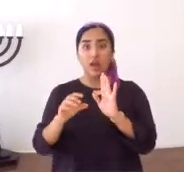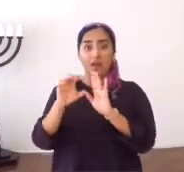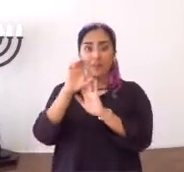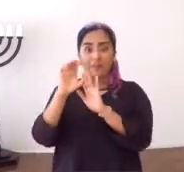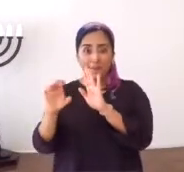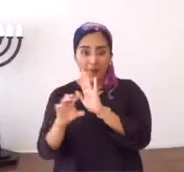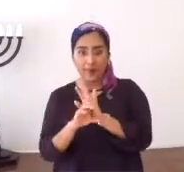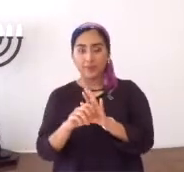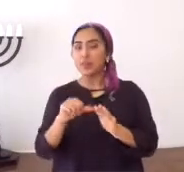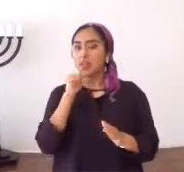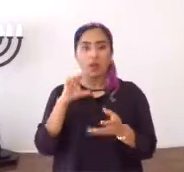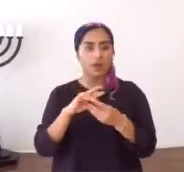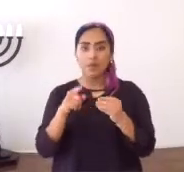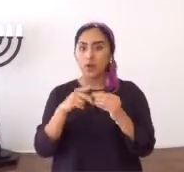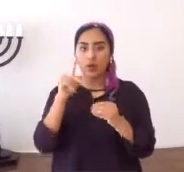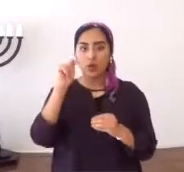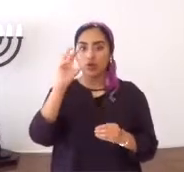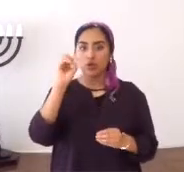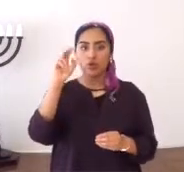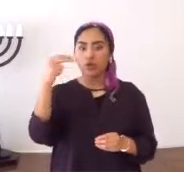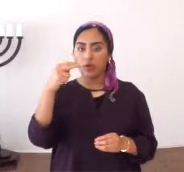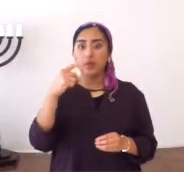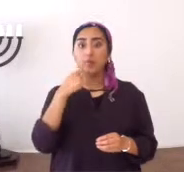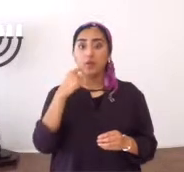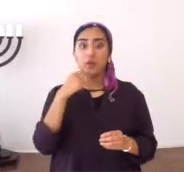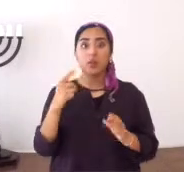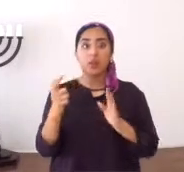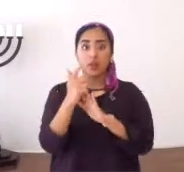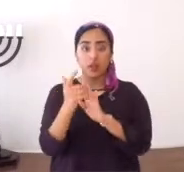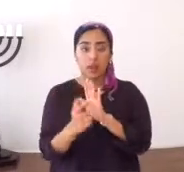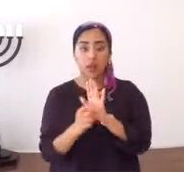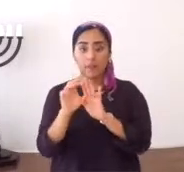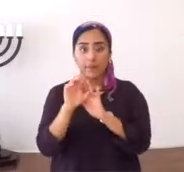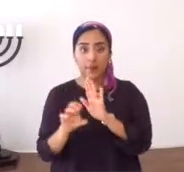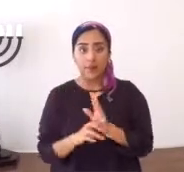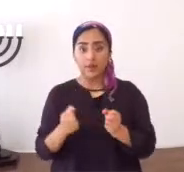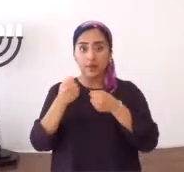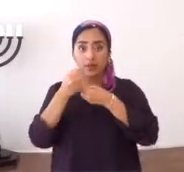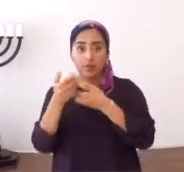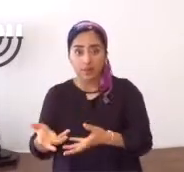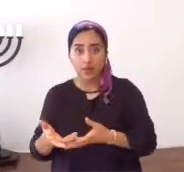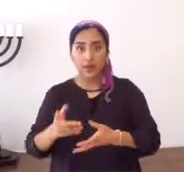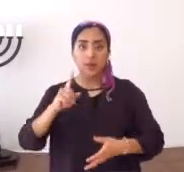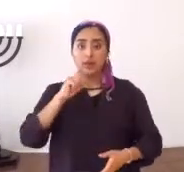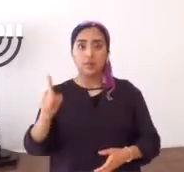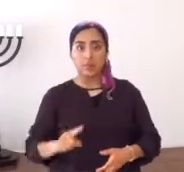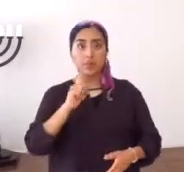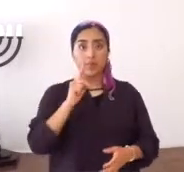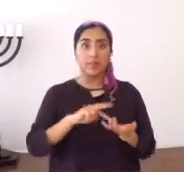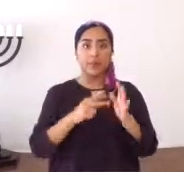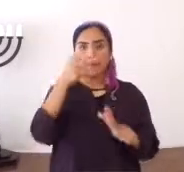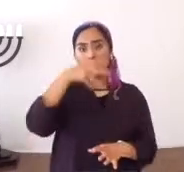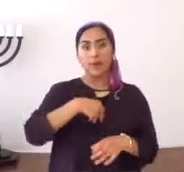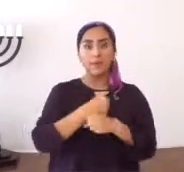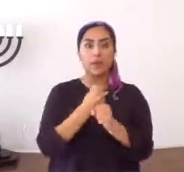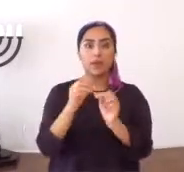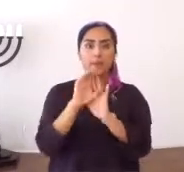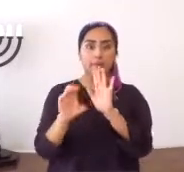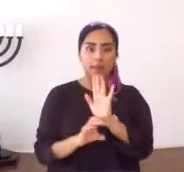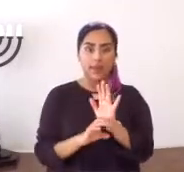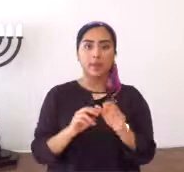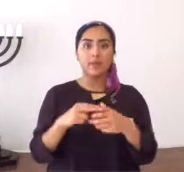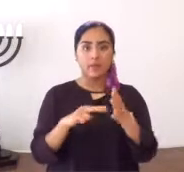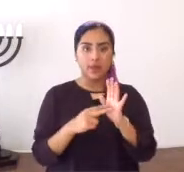ley de los mandamientos, ahí nos está refiriendo, a la Torah, la ley de los mandamientos, expresados en ordenanzas, expresados en orden, eran